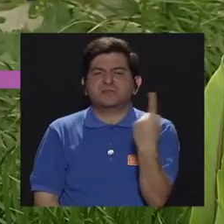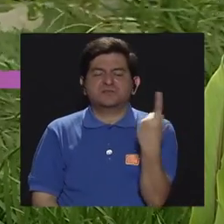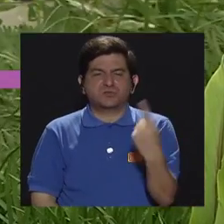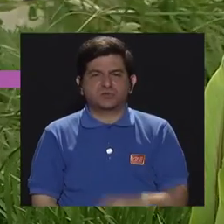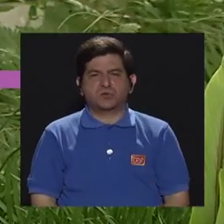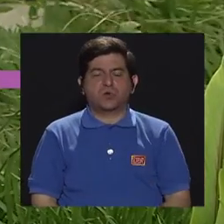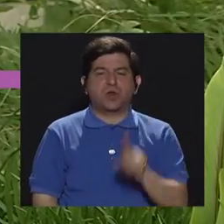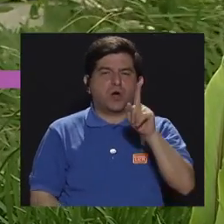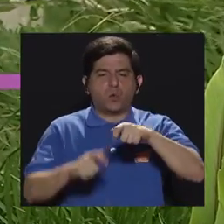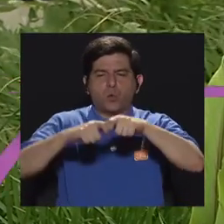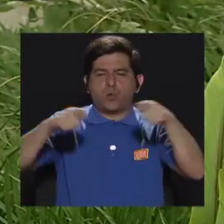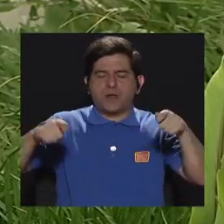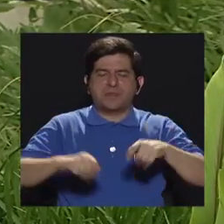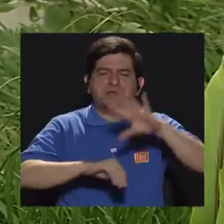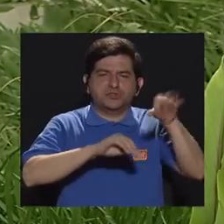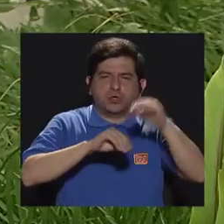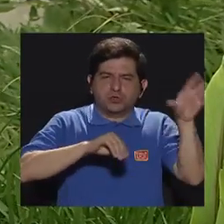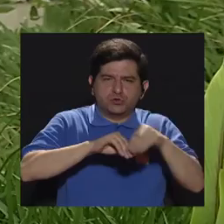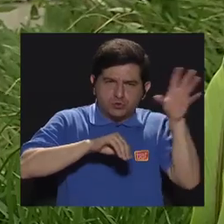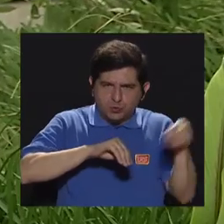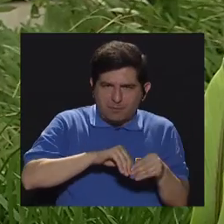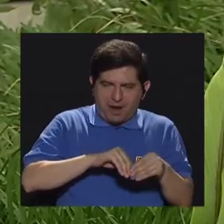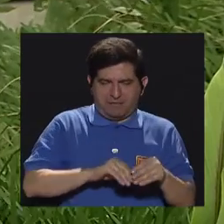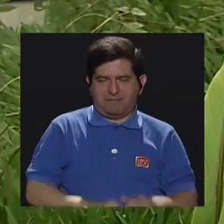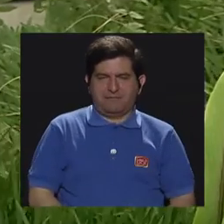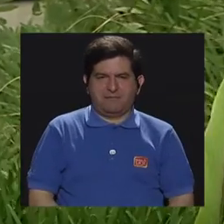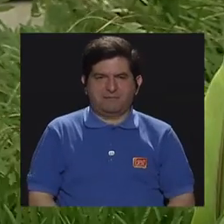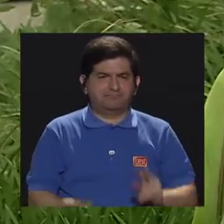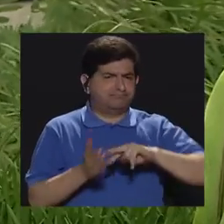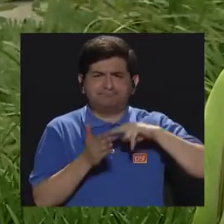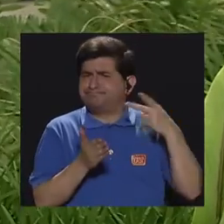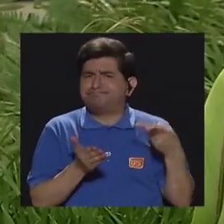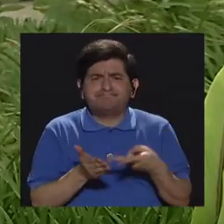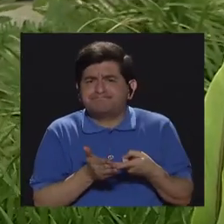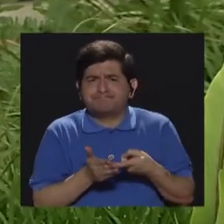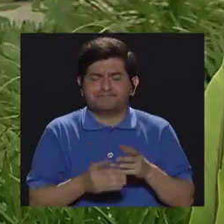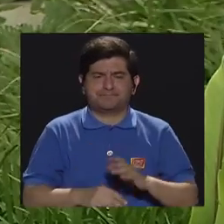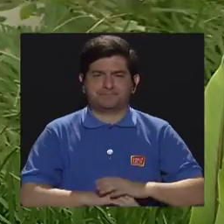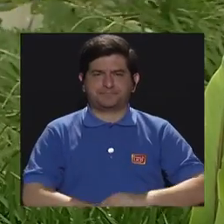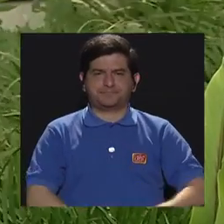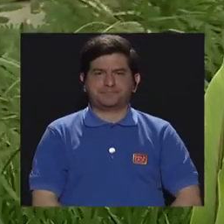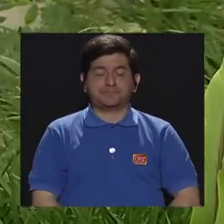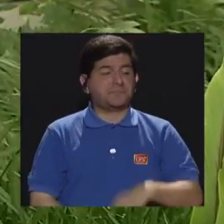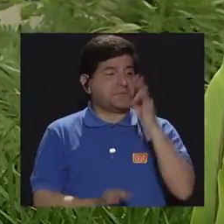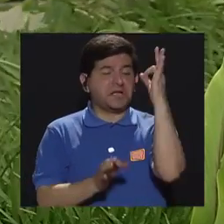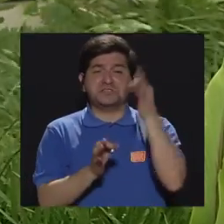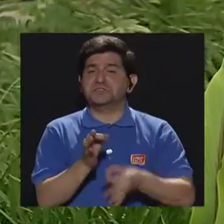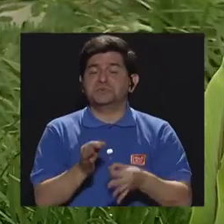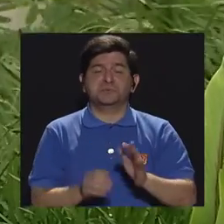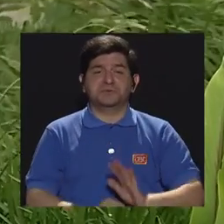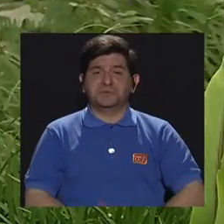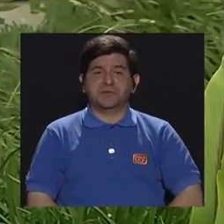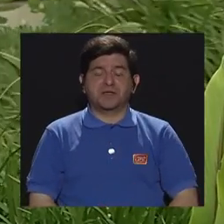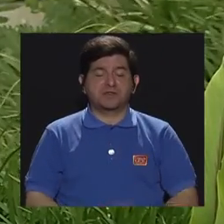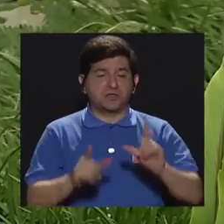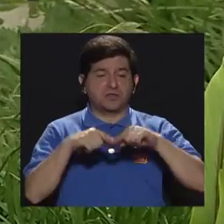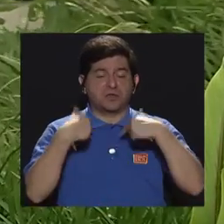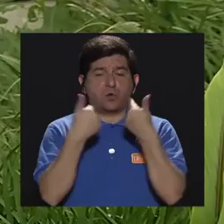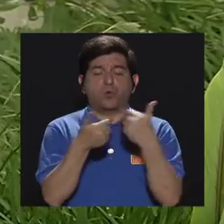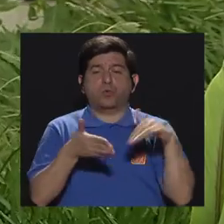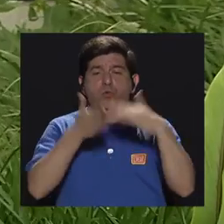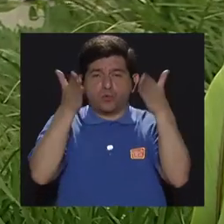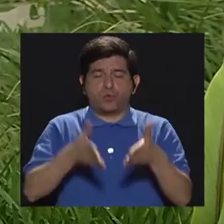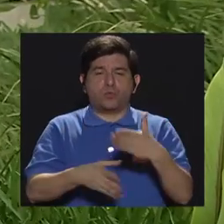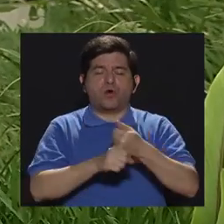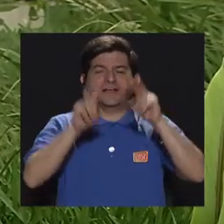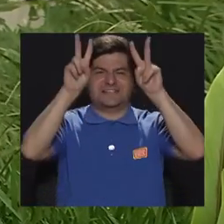como una medición sumativa. La medición sumativa se refiere simplemente a que un grupo de estudiantes